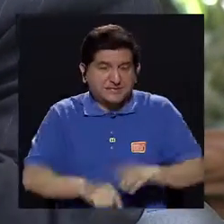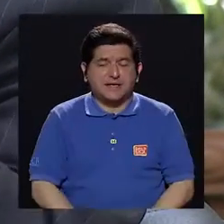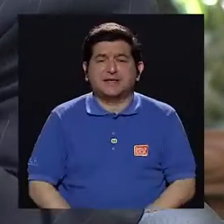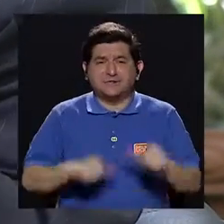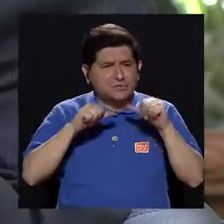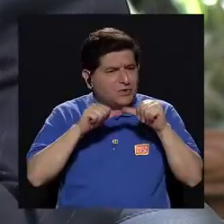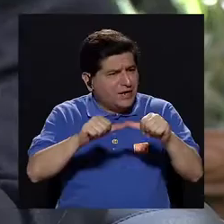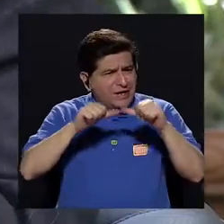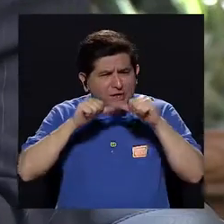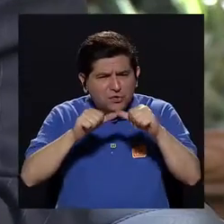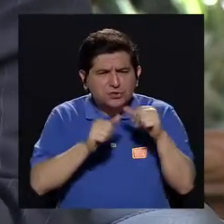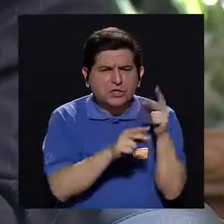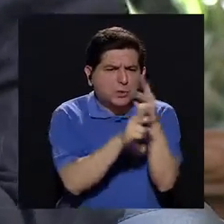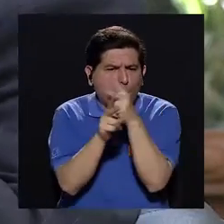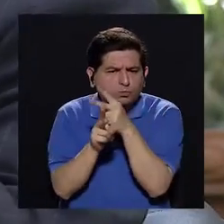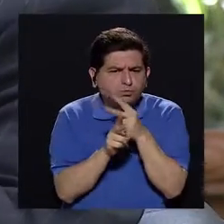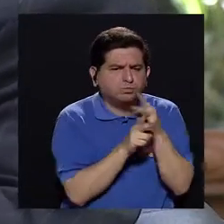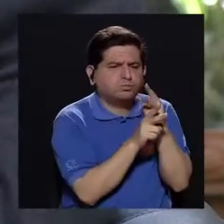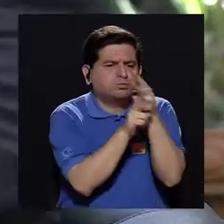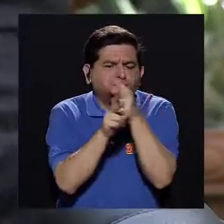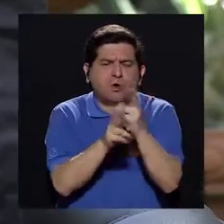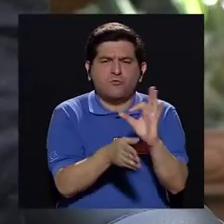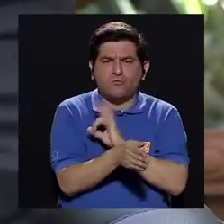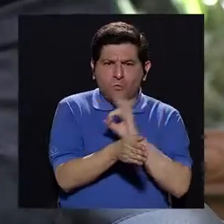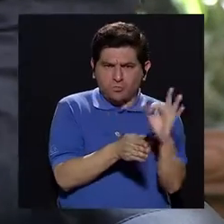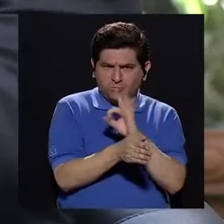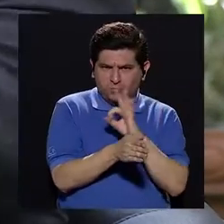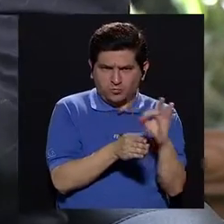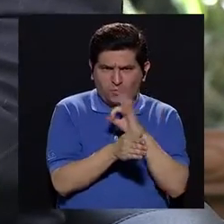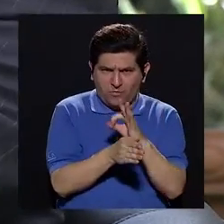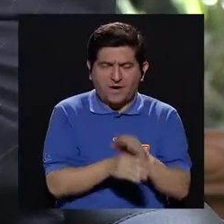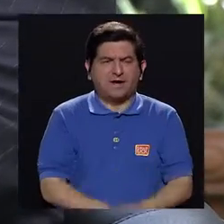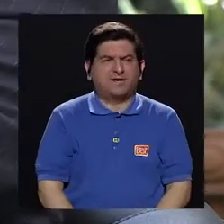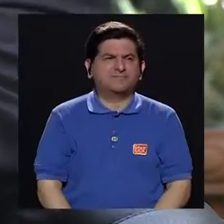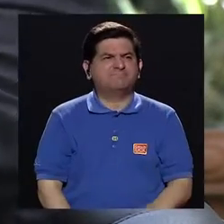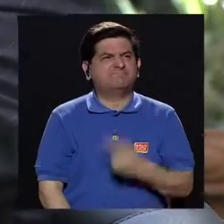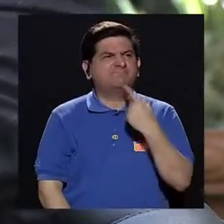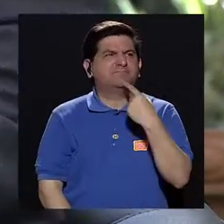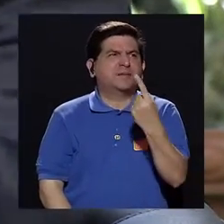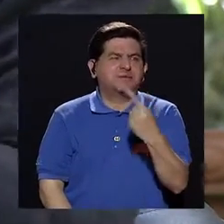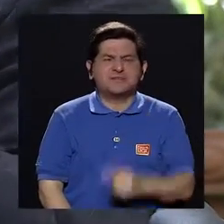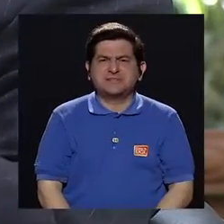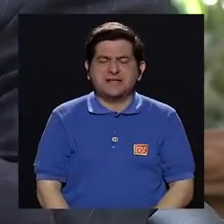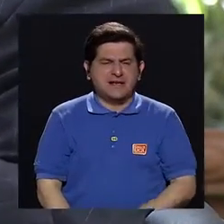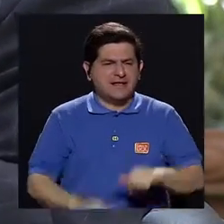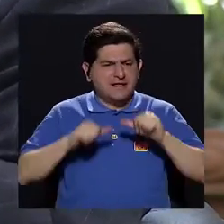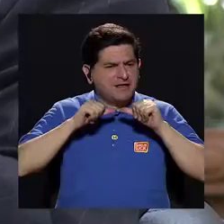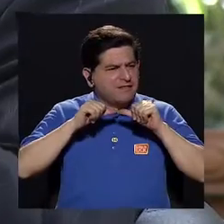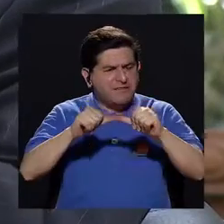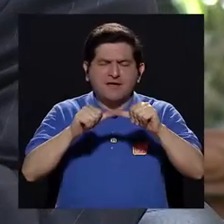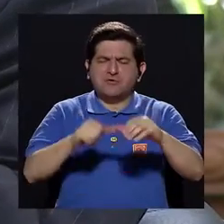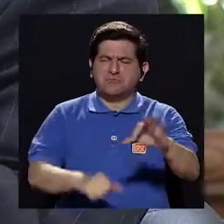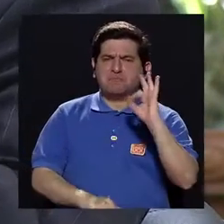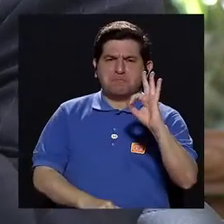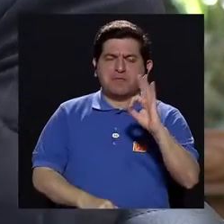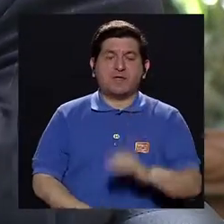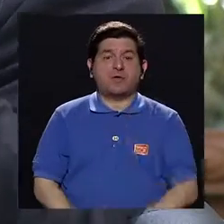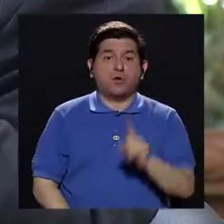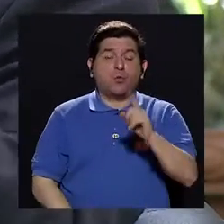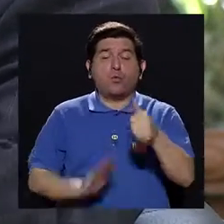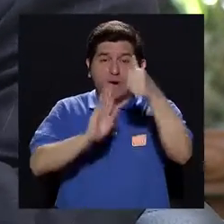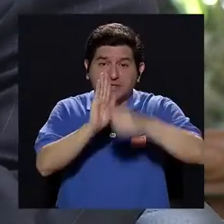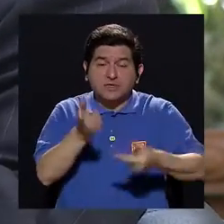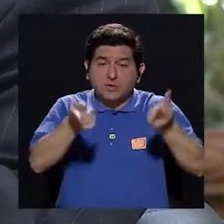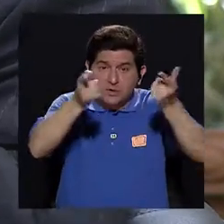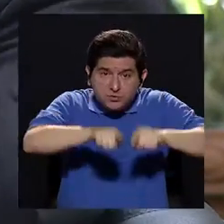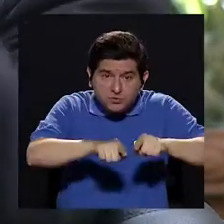son constantemente monitoreadas para que funcionen, como decimos, al hilo. Y entonces, si hay una